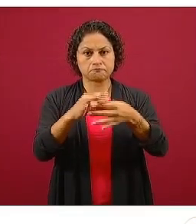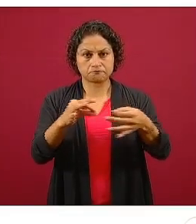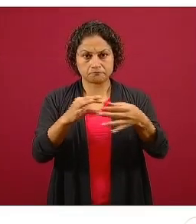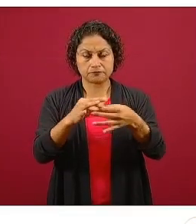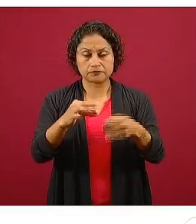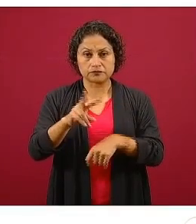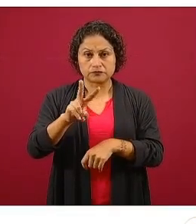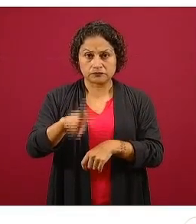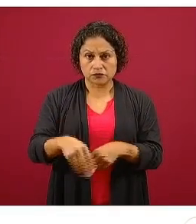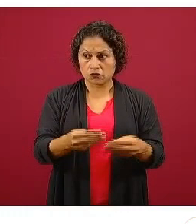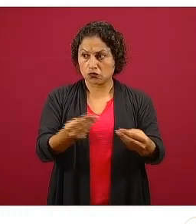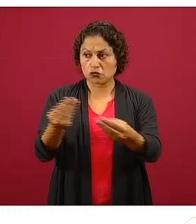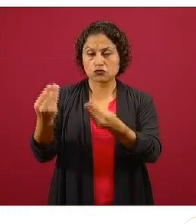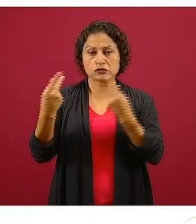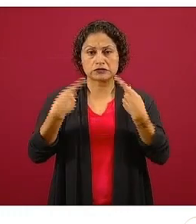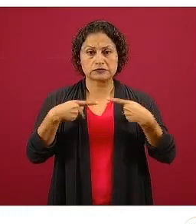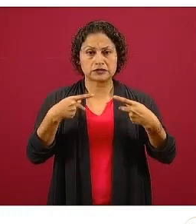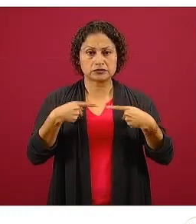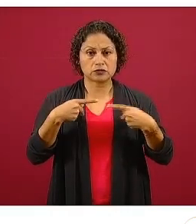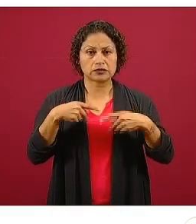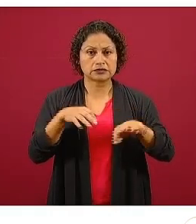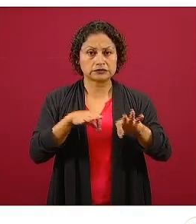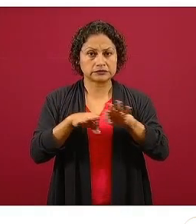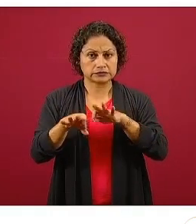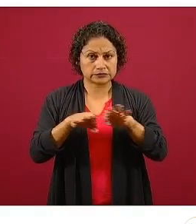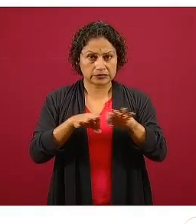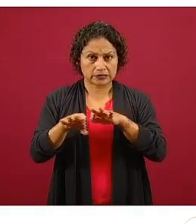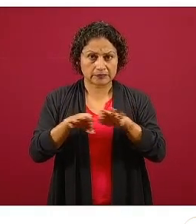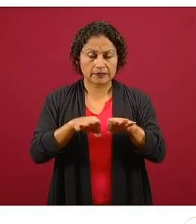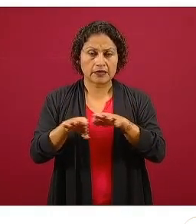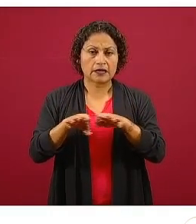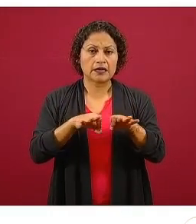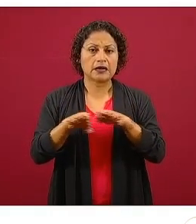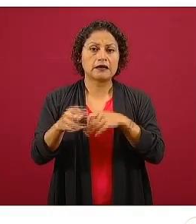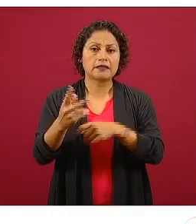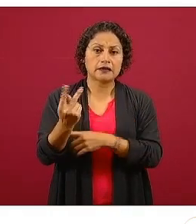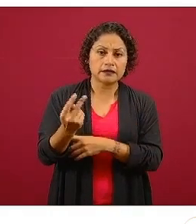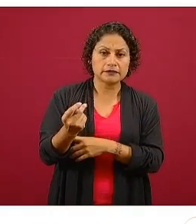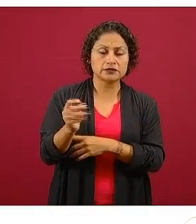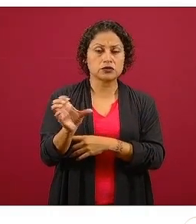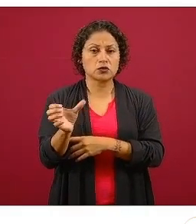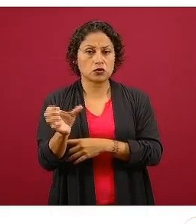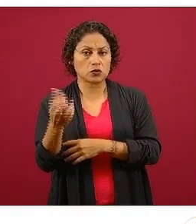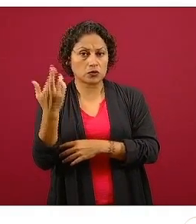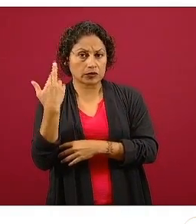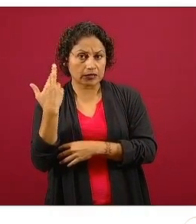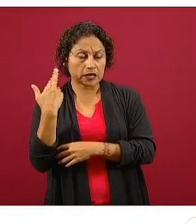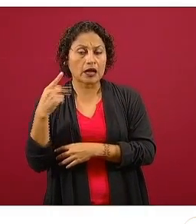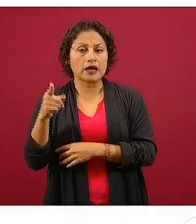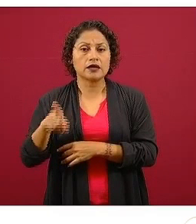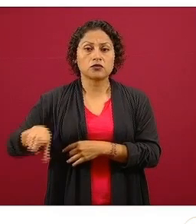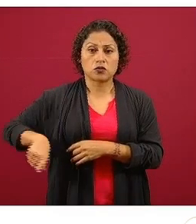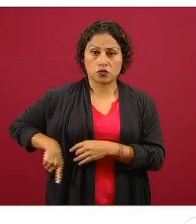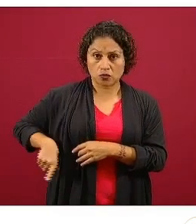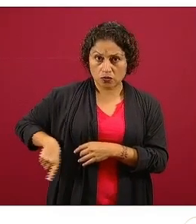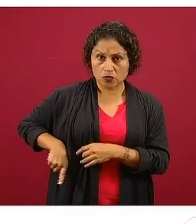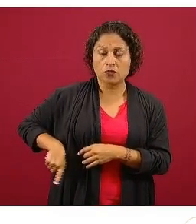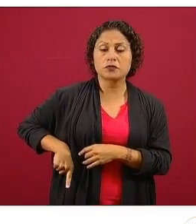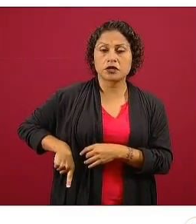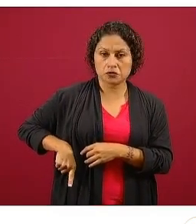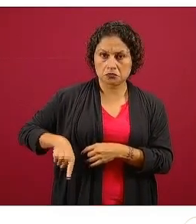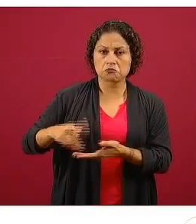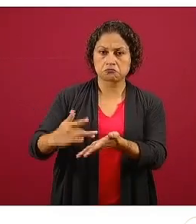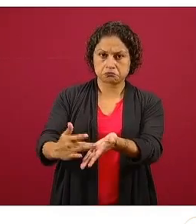público, de radiodifusoras y televisoras en México, pues ahora tendremos también